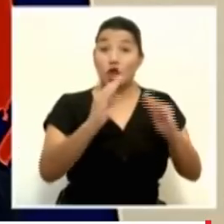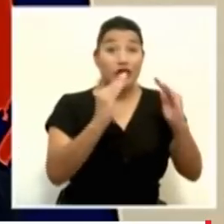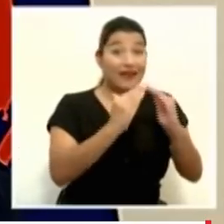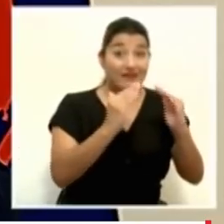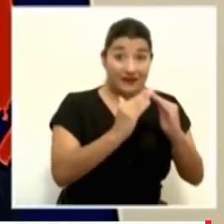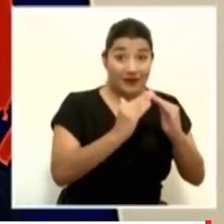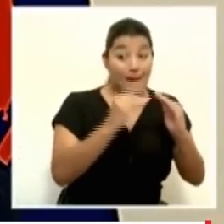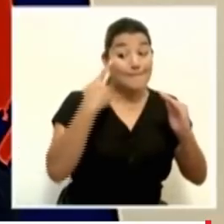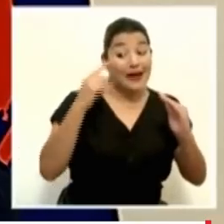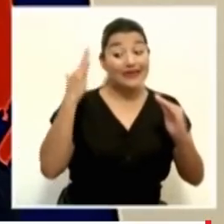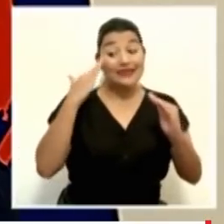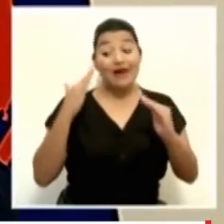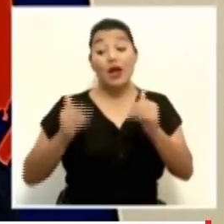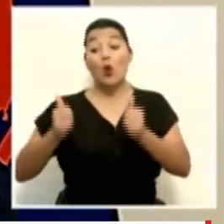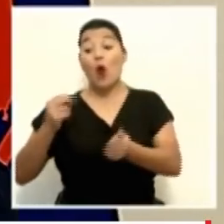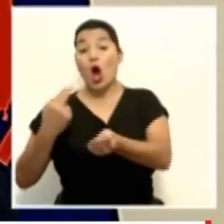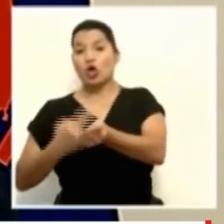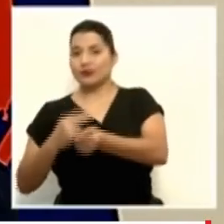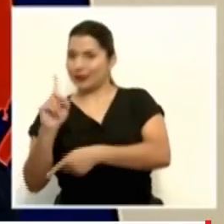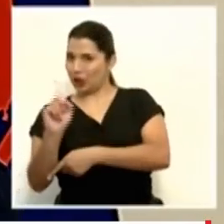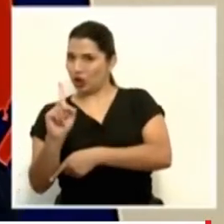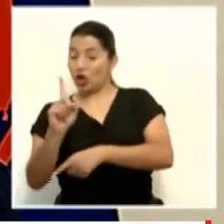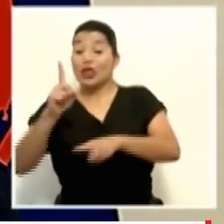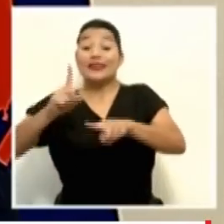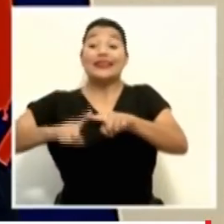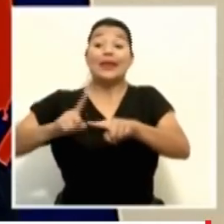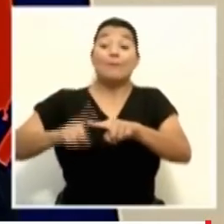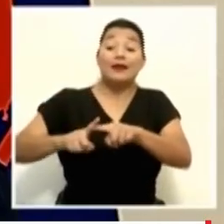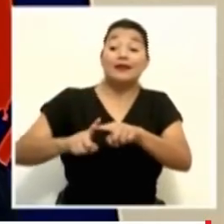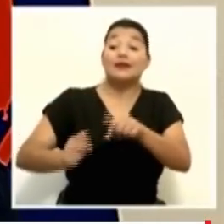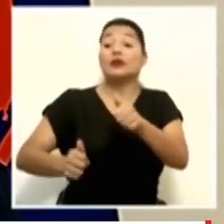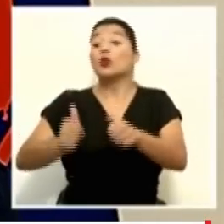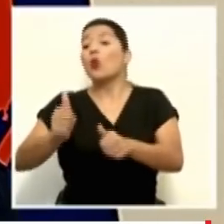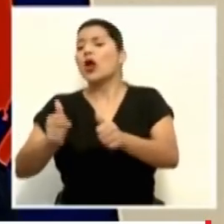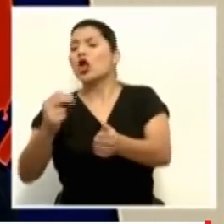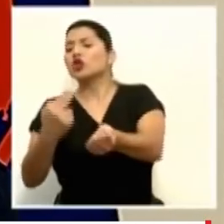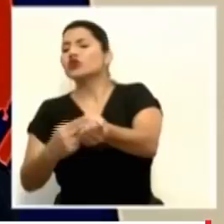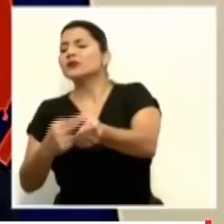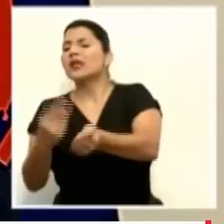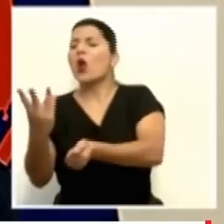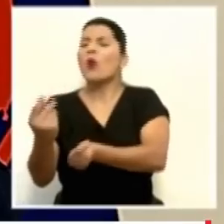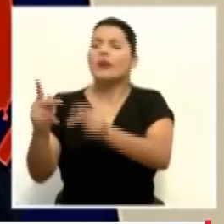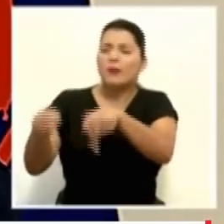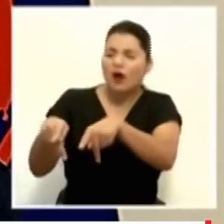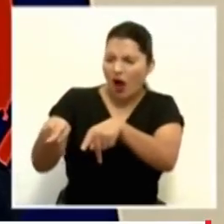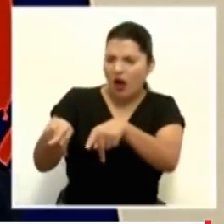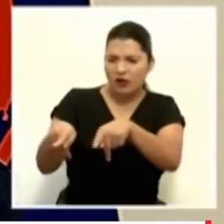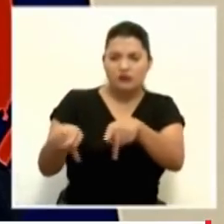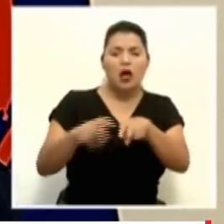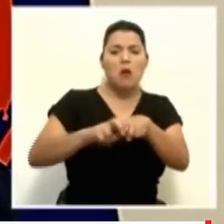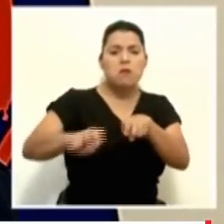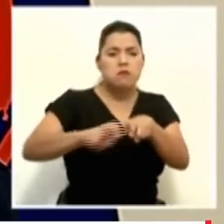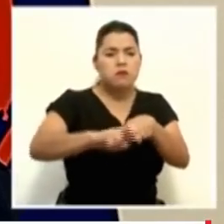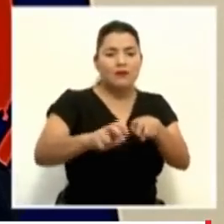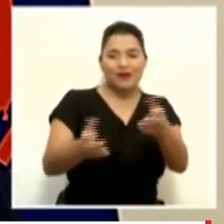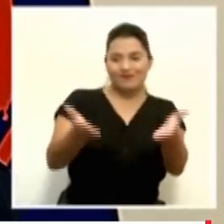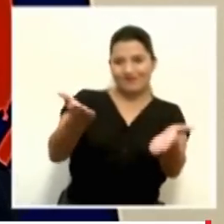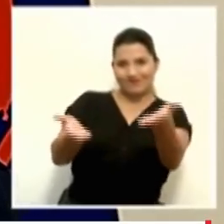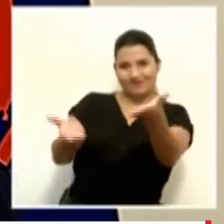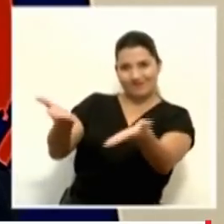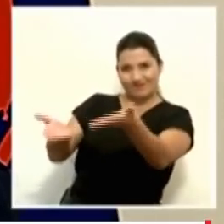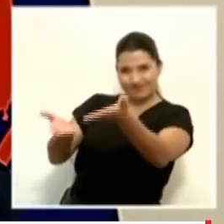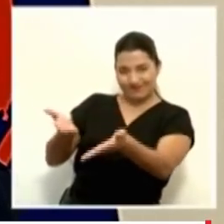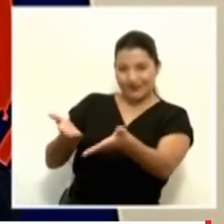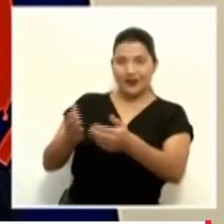caja entera está operando de una manera sumamente fluida. Probablemente nunca ha operado de